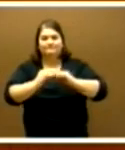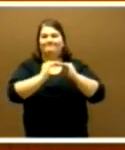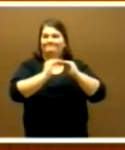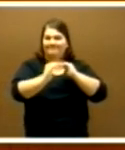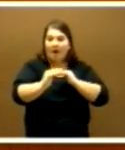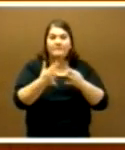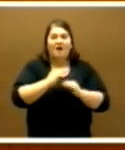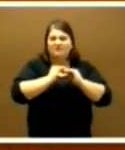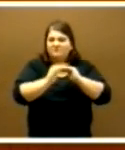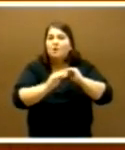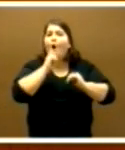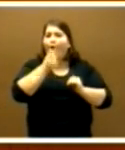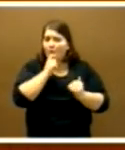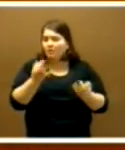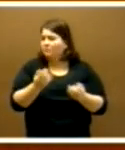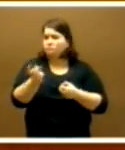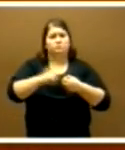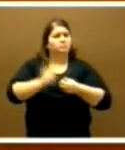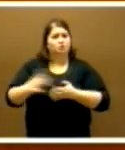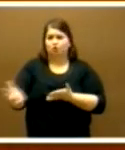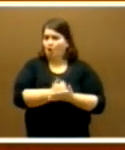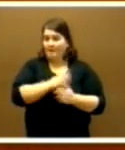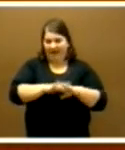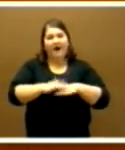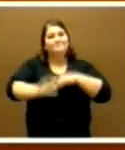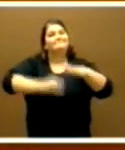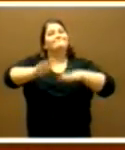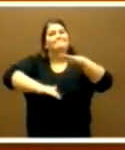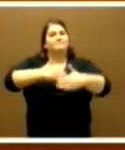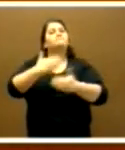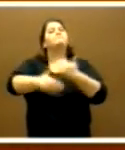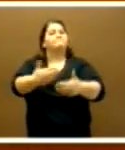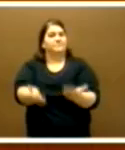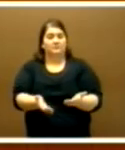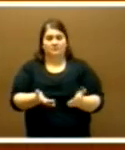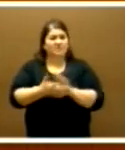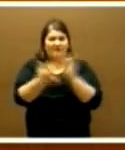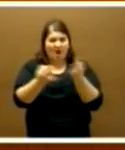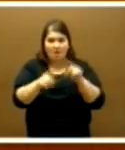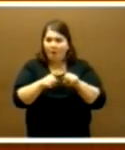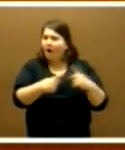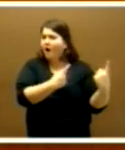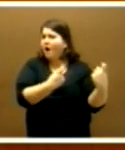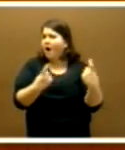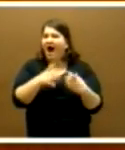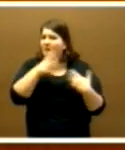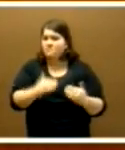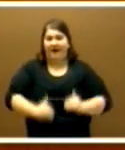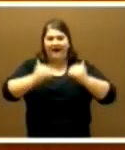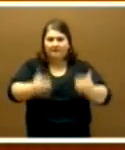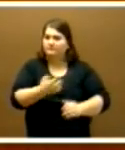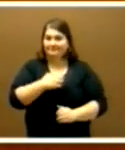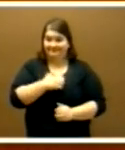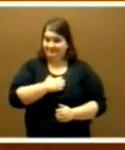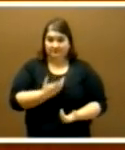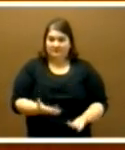a ser difícil seguir avanzando. Estamos hablando, fundamentalmente, de la necesidad inaplazable de incorporar la